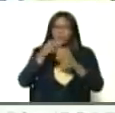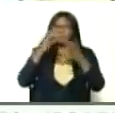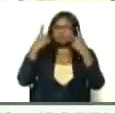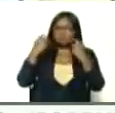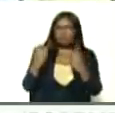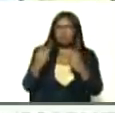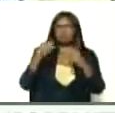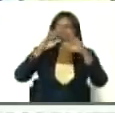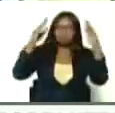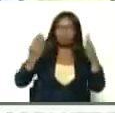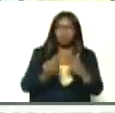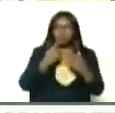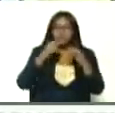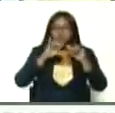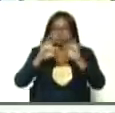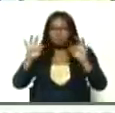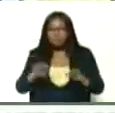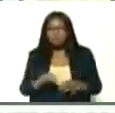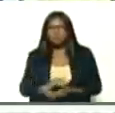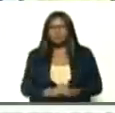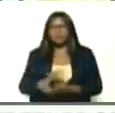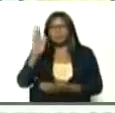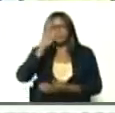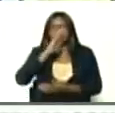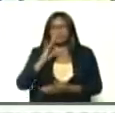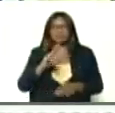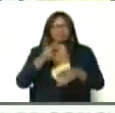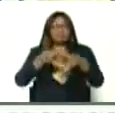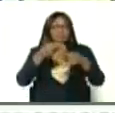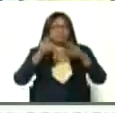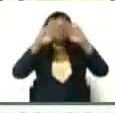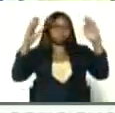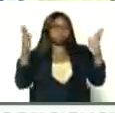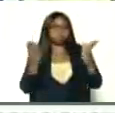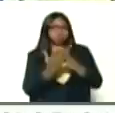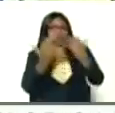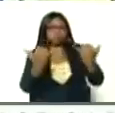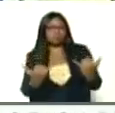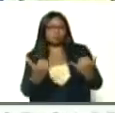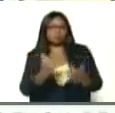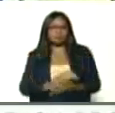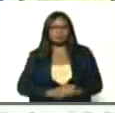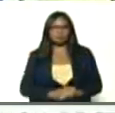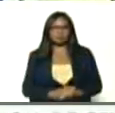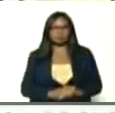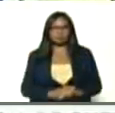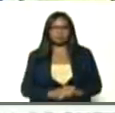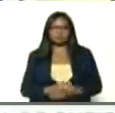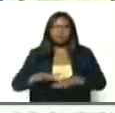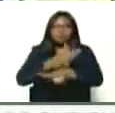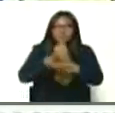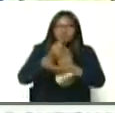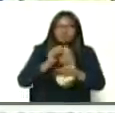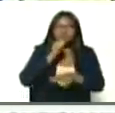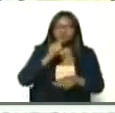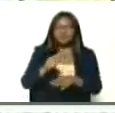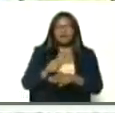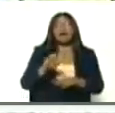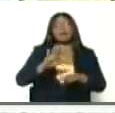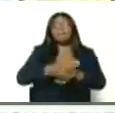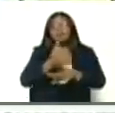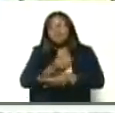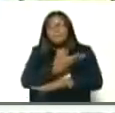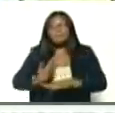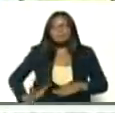del mundo, Brasil es una amenaza, para el mundo hoy, por culpa de quien, de Jair Bolsonaro,